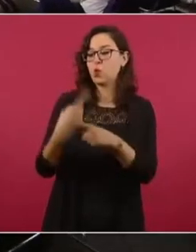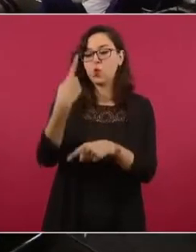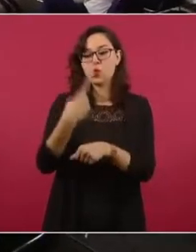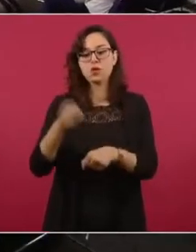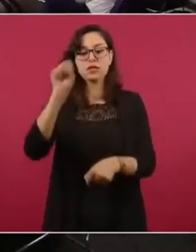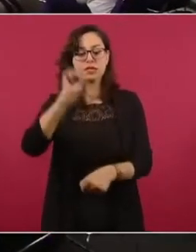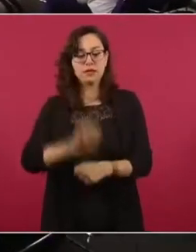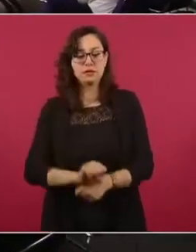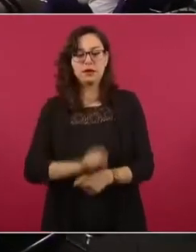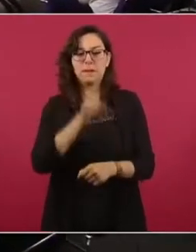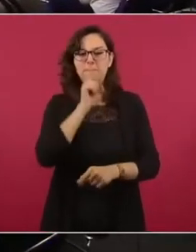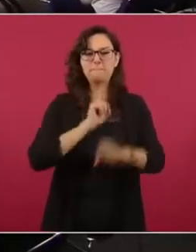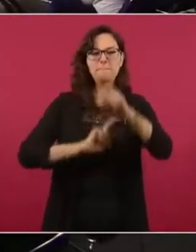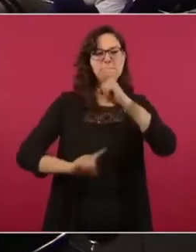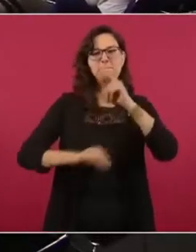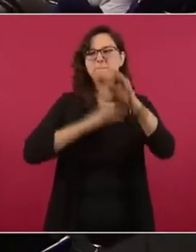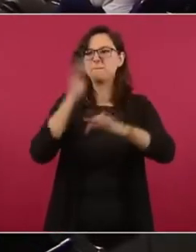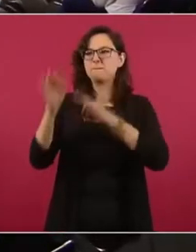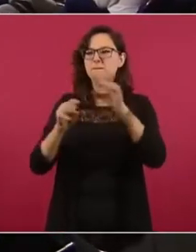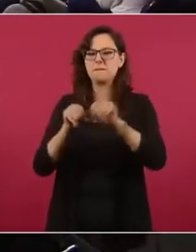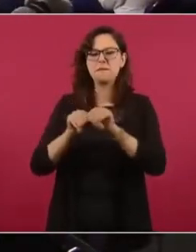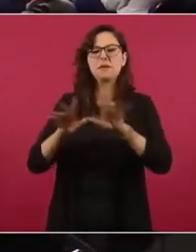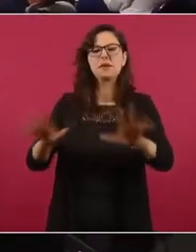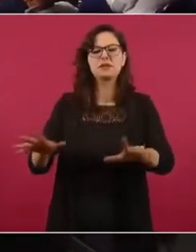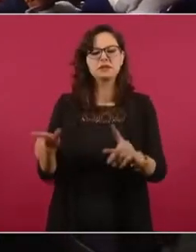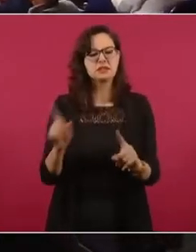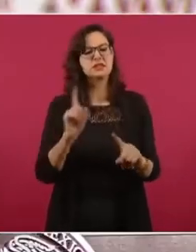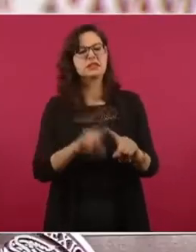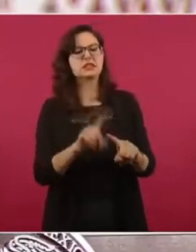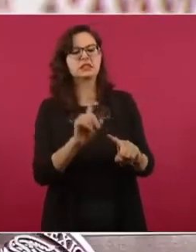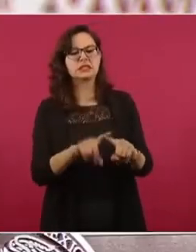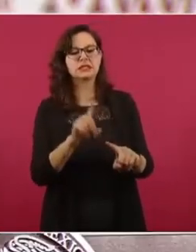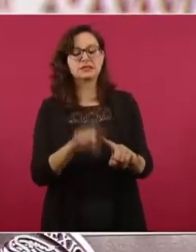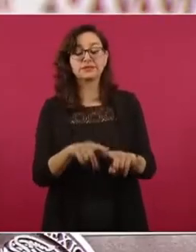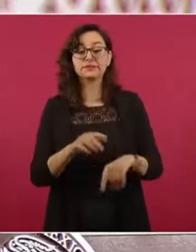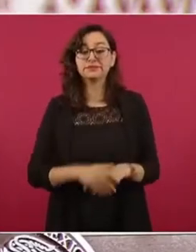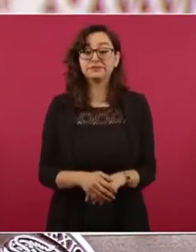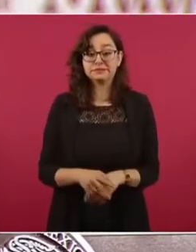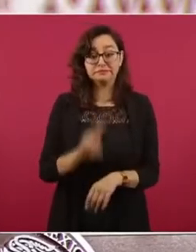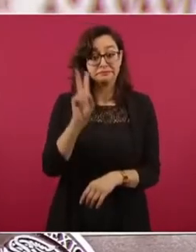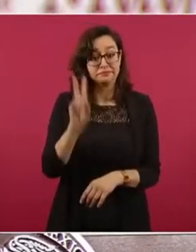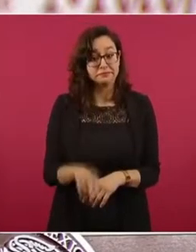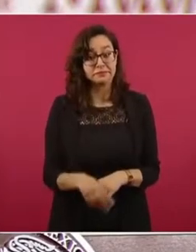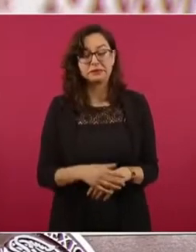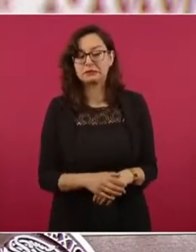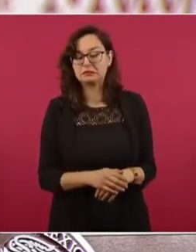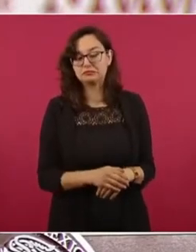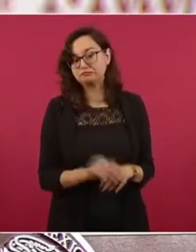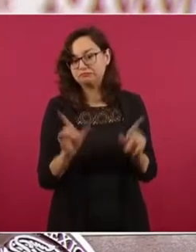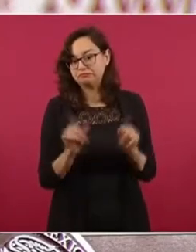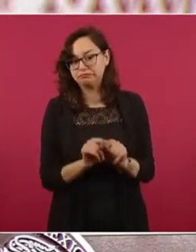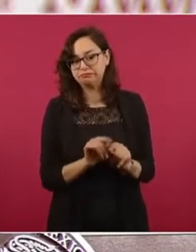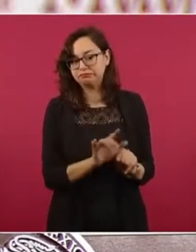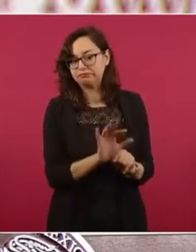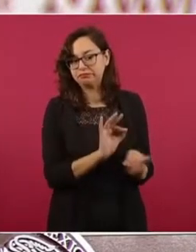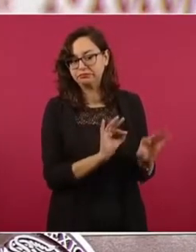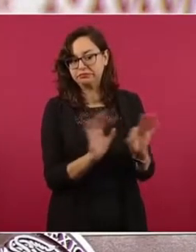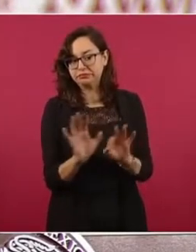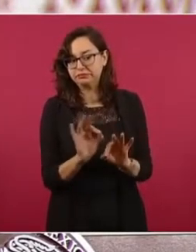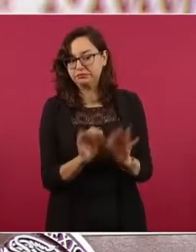mayo de 2022. Como dijo el presidente, este es un breve resumen. La primera,